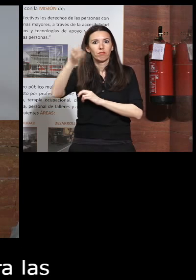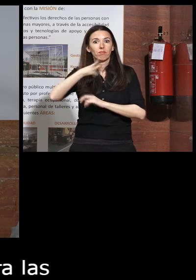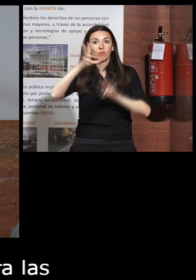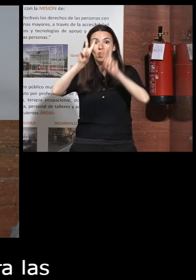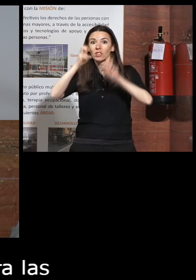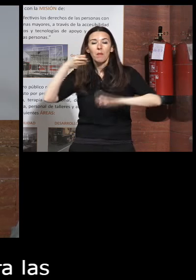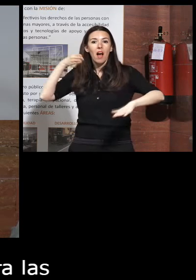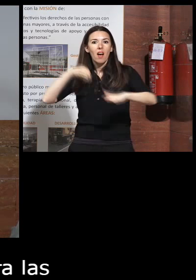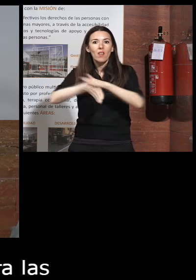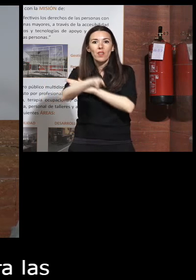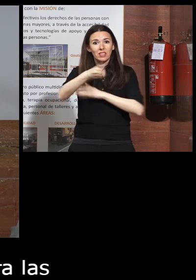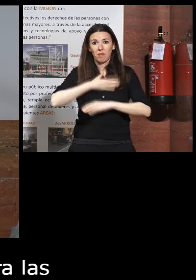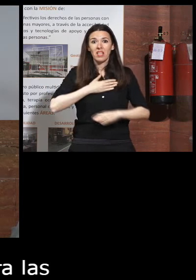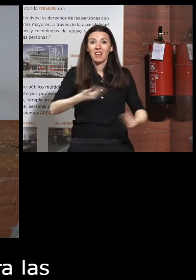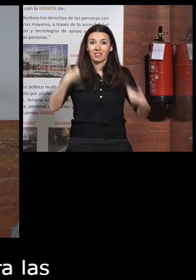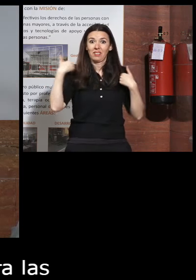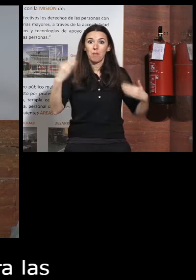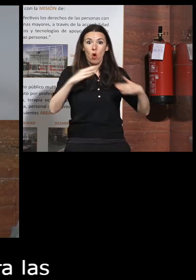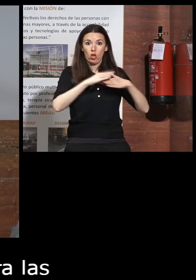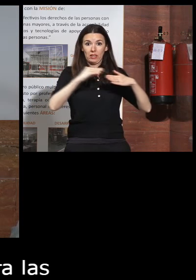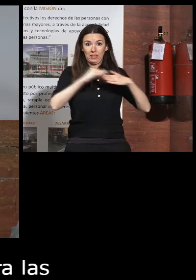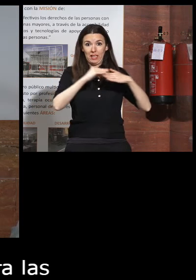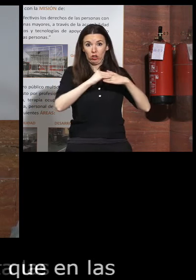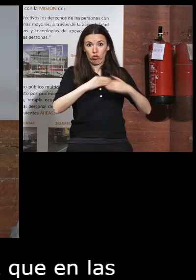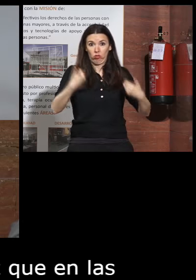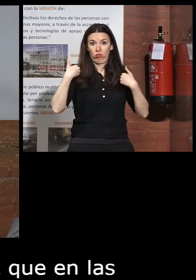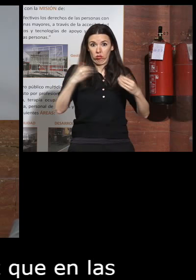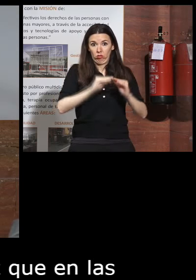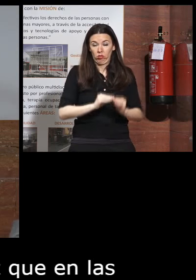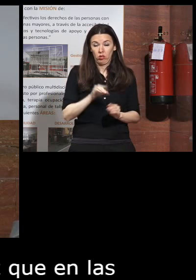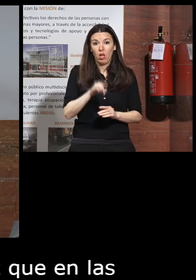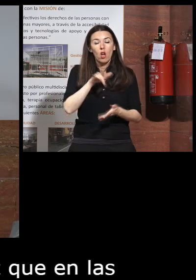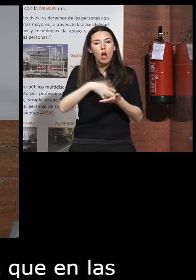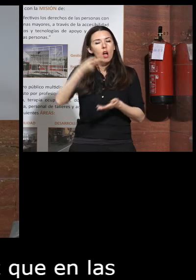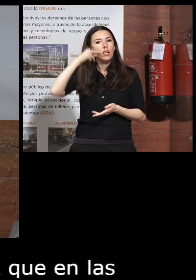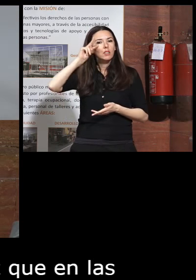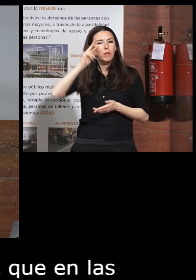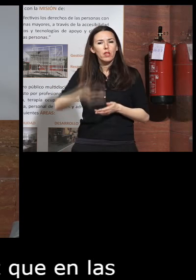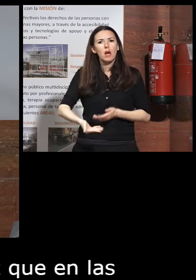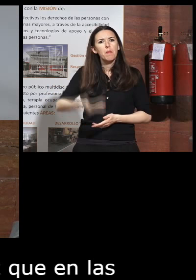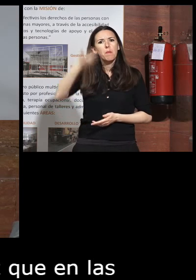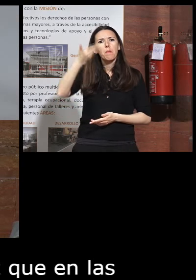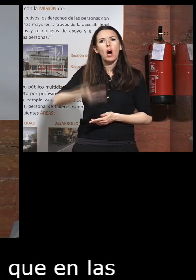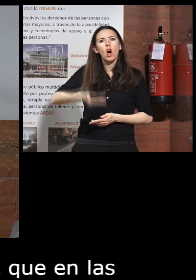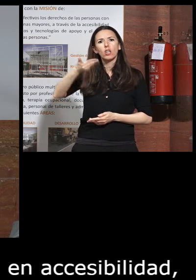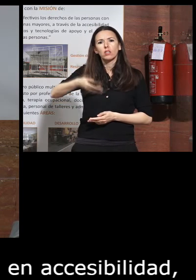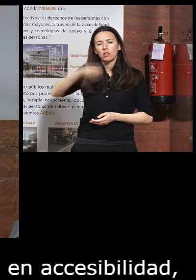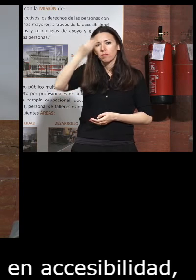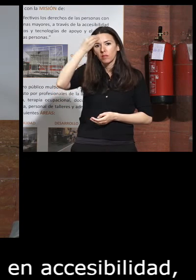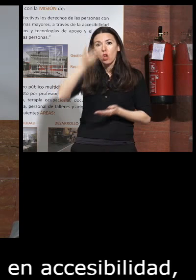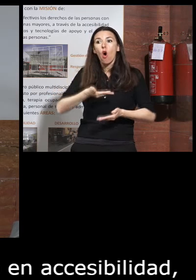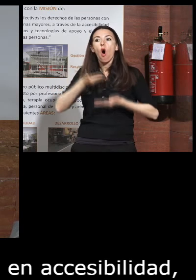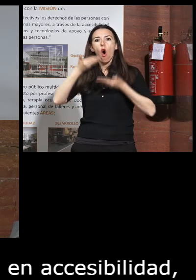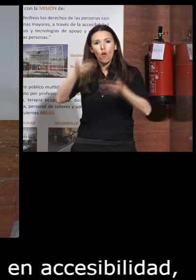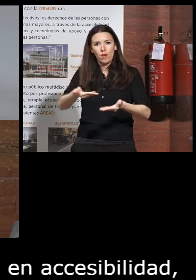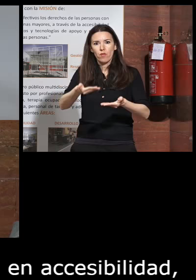tema de la accesibilidad que lo llevamos desde el inserso bueno pues esta fue una experiencia muy importante yo creo ofrecimos